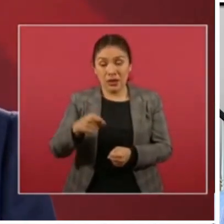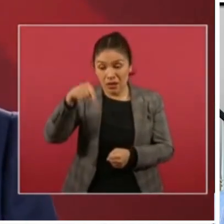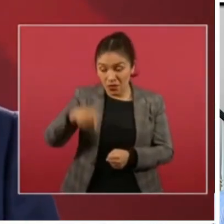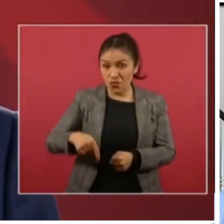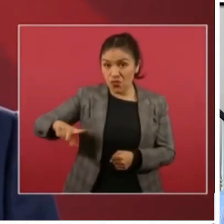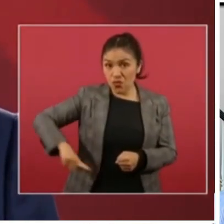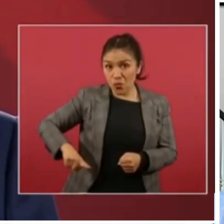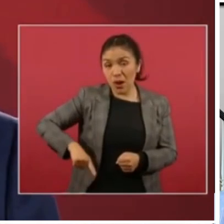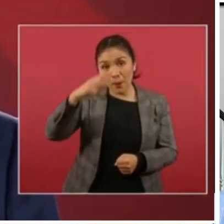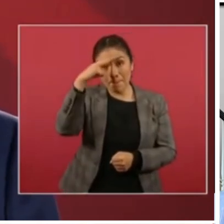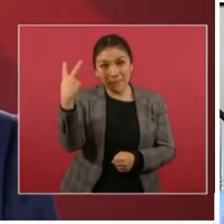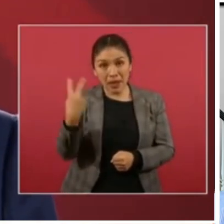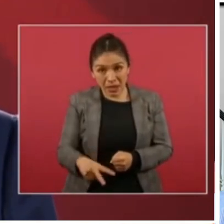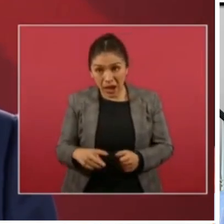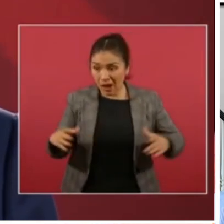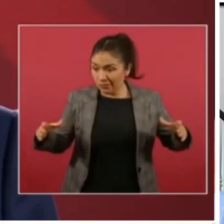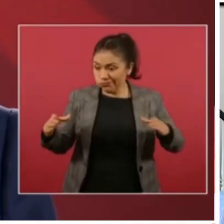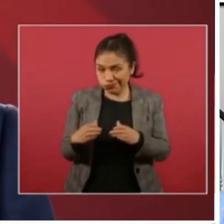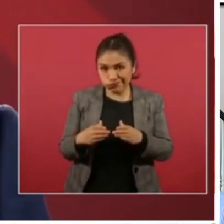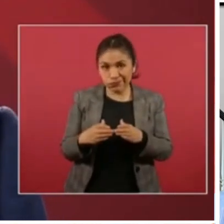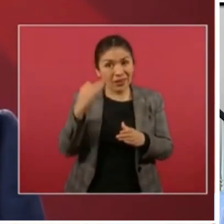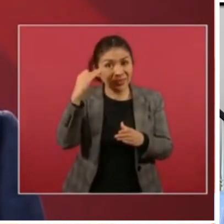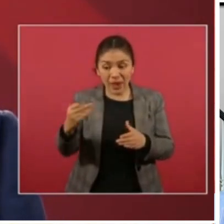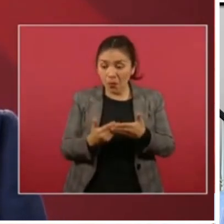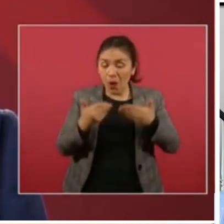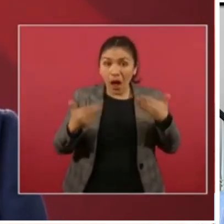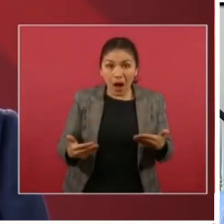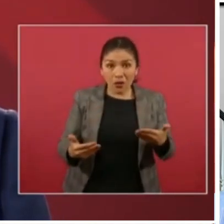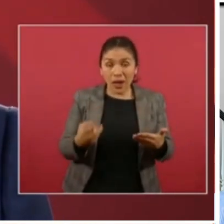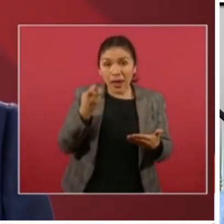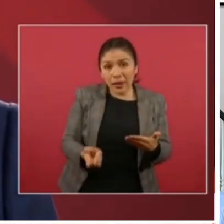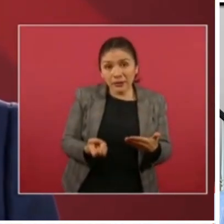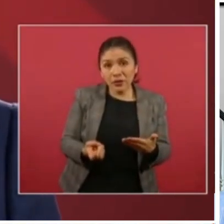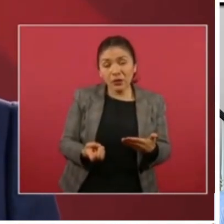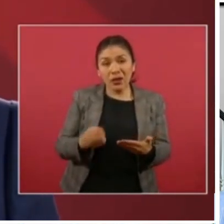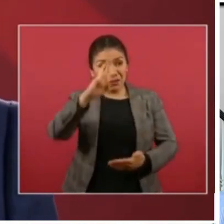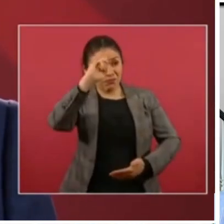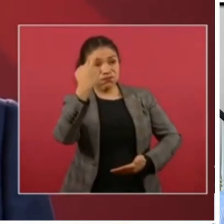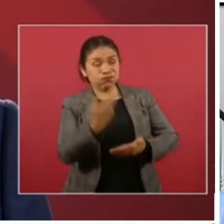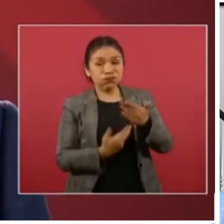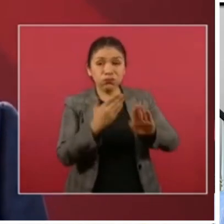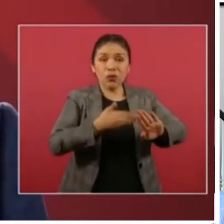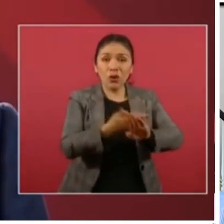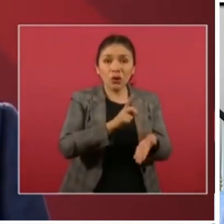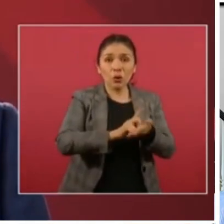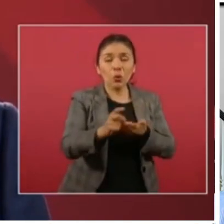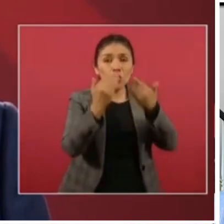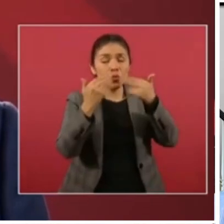mexicano en estos tiempos no viola derechos humanos.